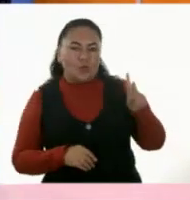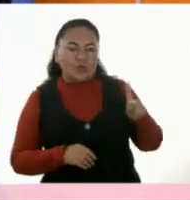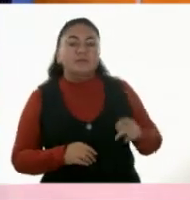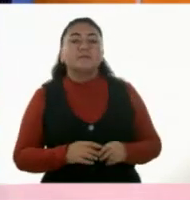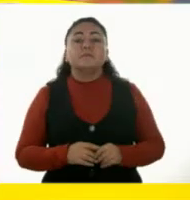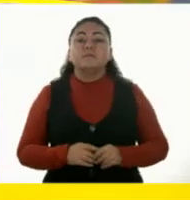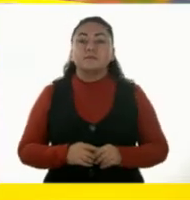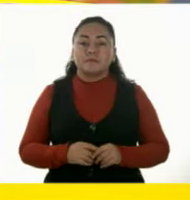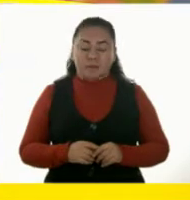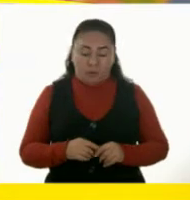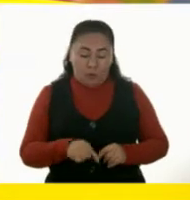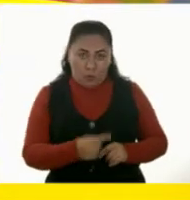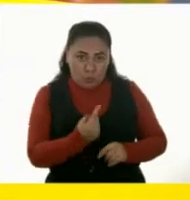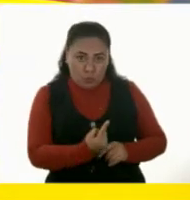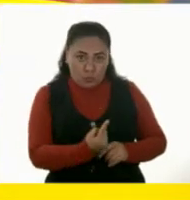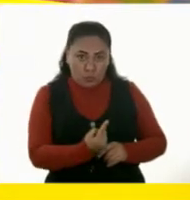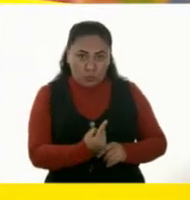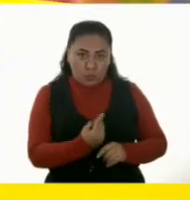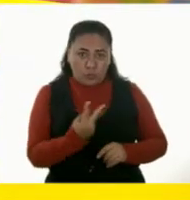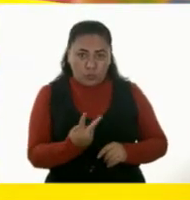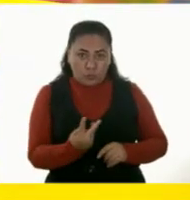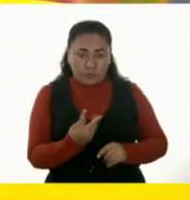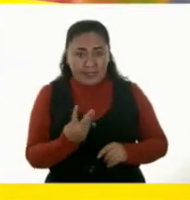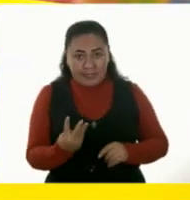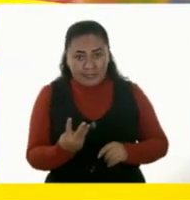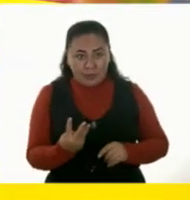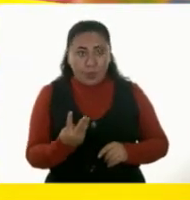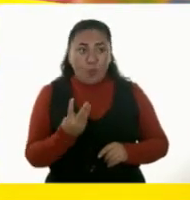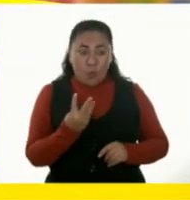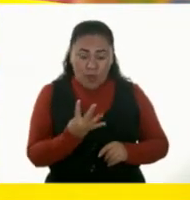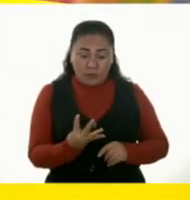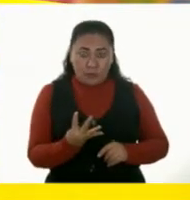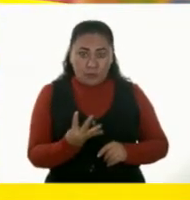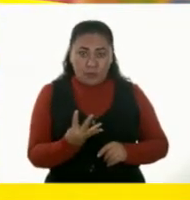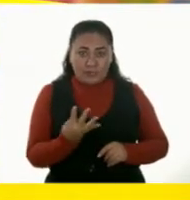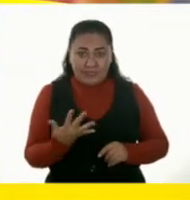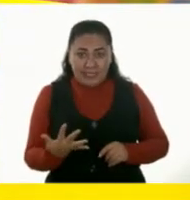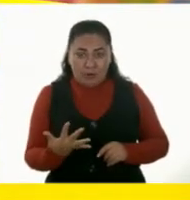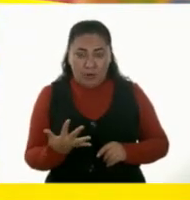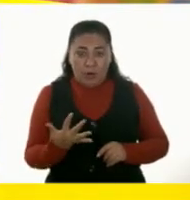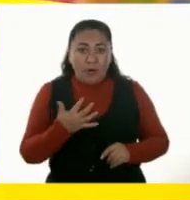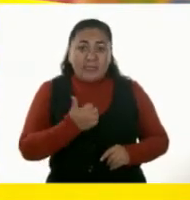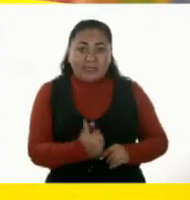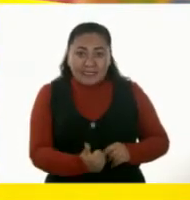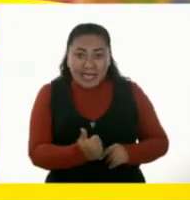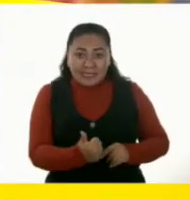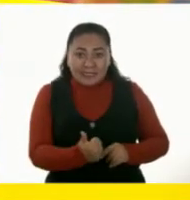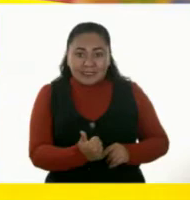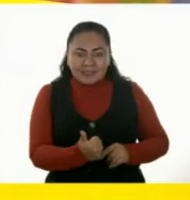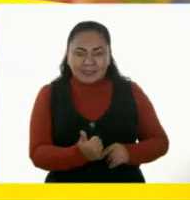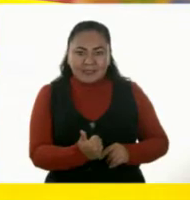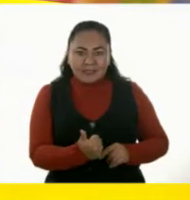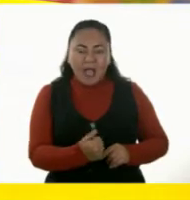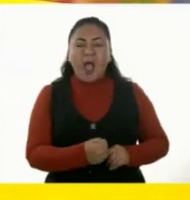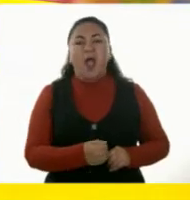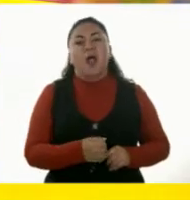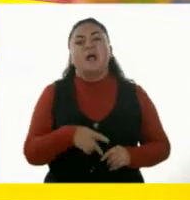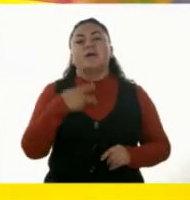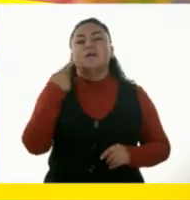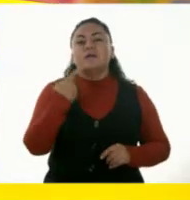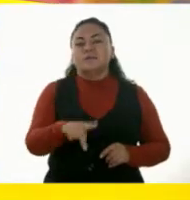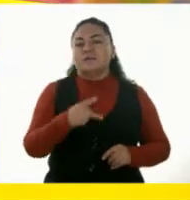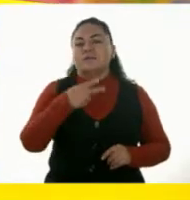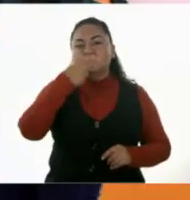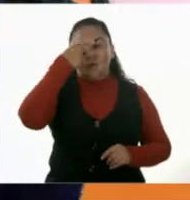Una, dos, tres, cuatro, cinco y seis. Son seis